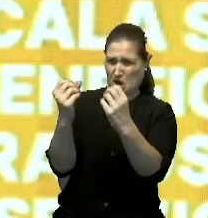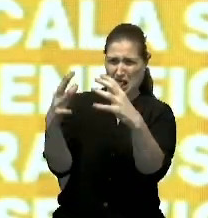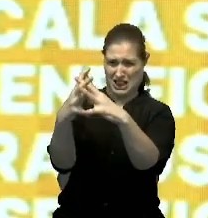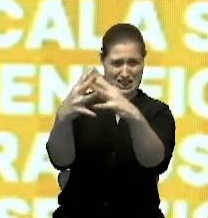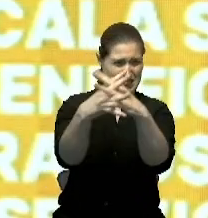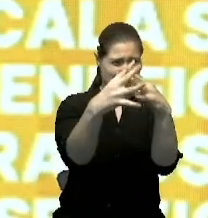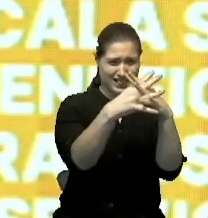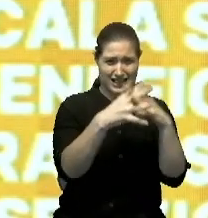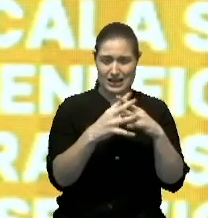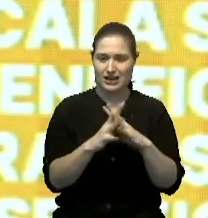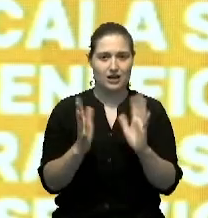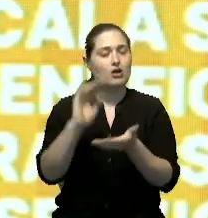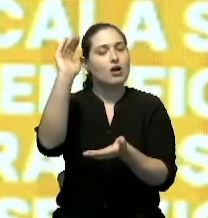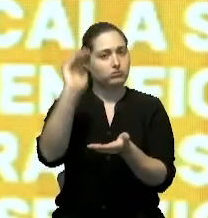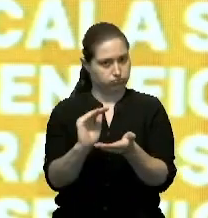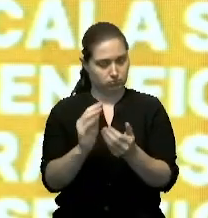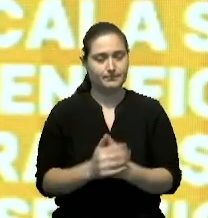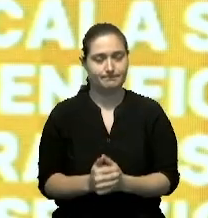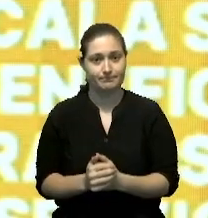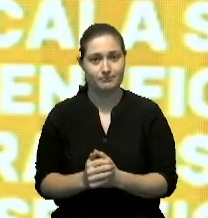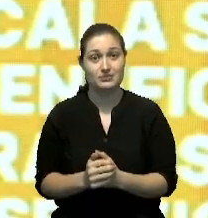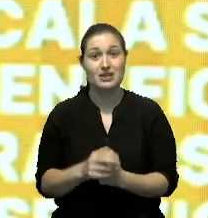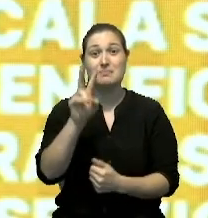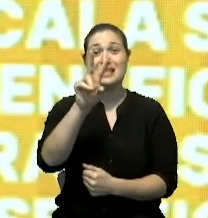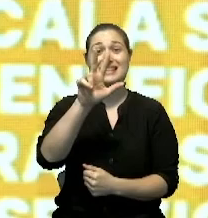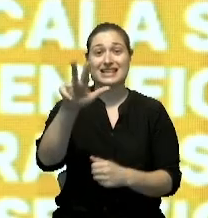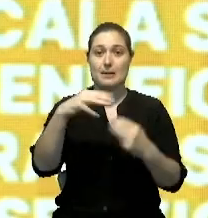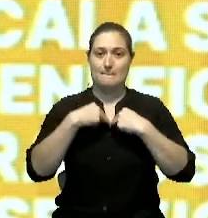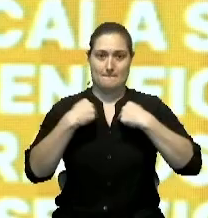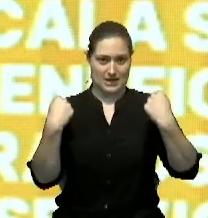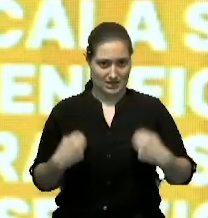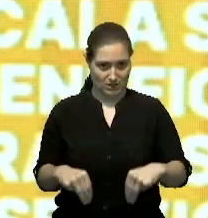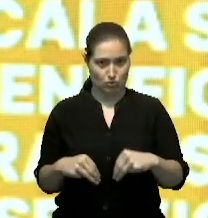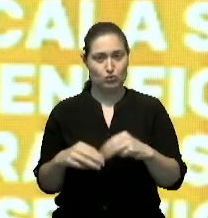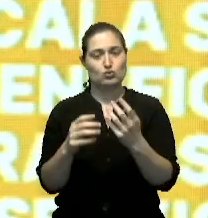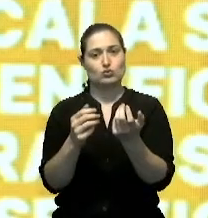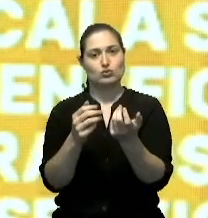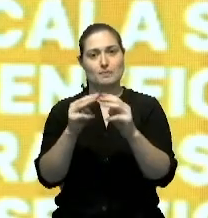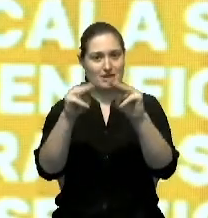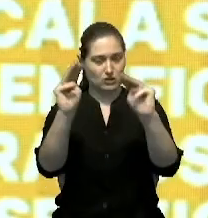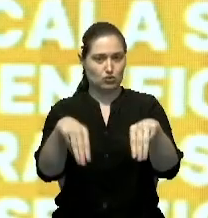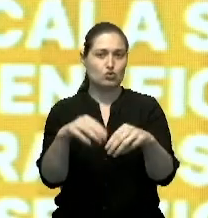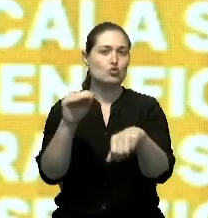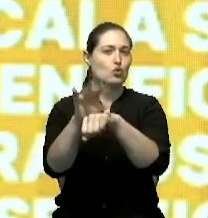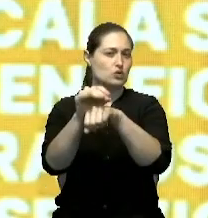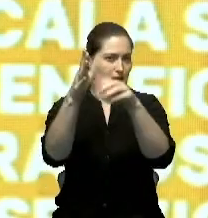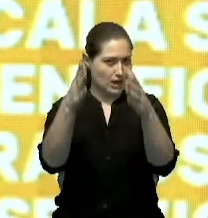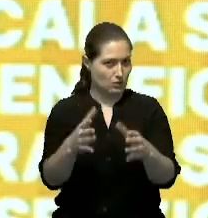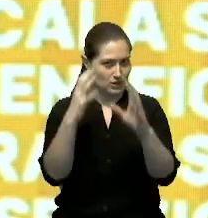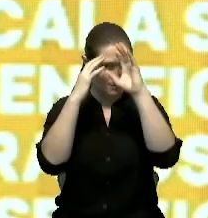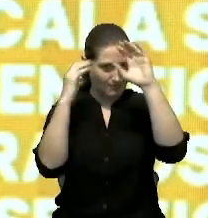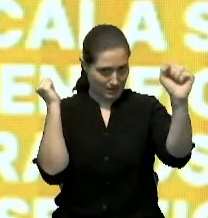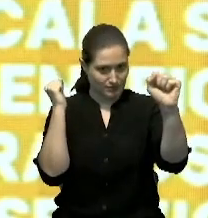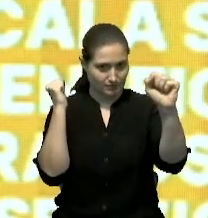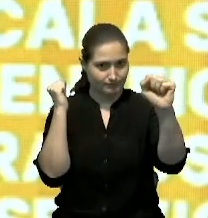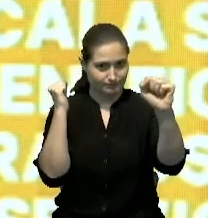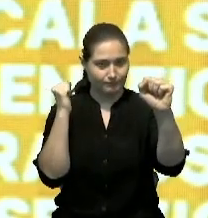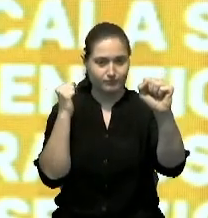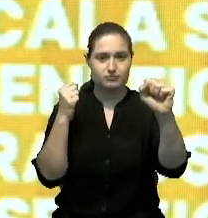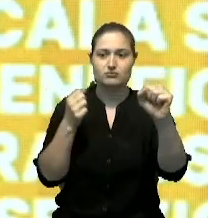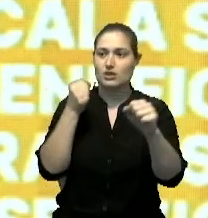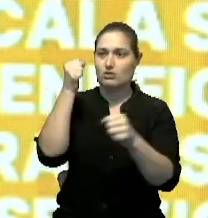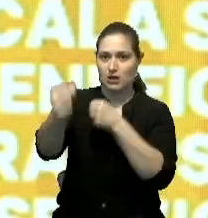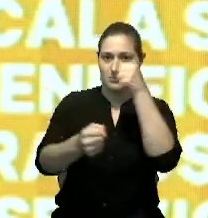Han sido promovidos 23 ministros consejeros a embajadores eso en su mayoría de carreras y en su mayoría